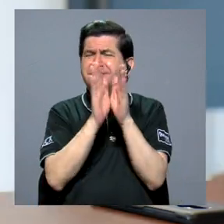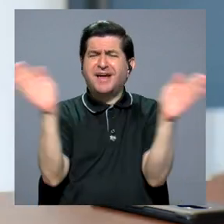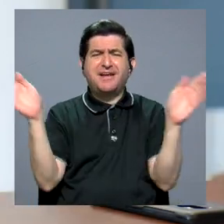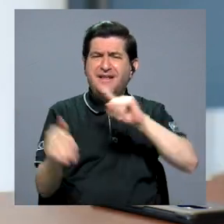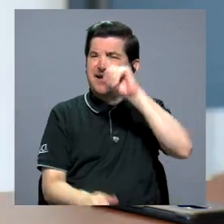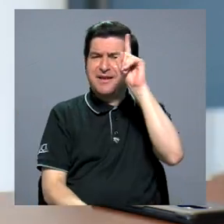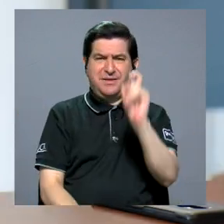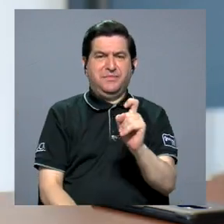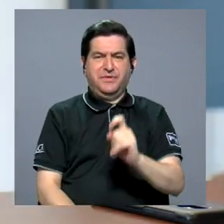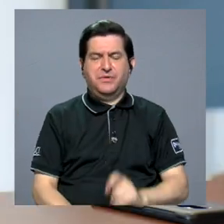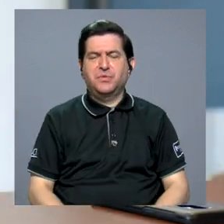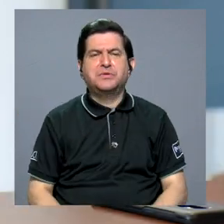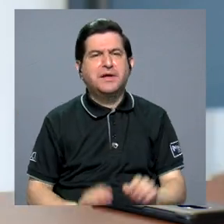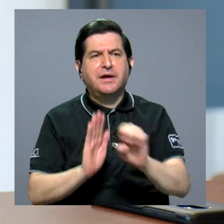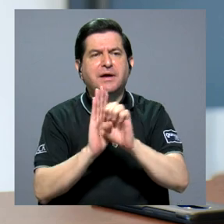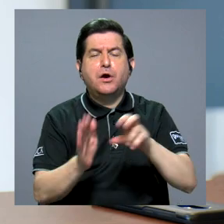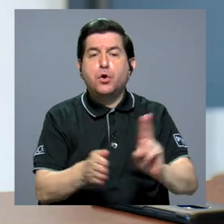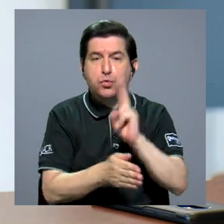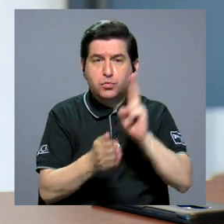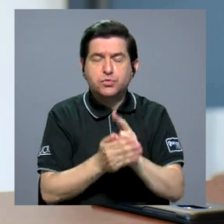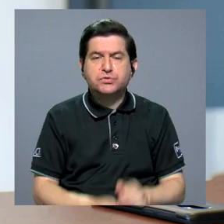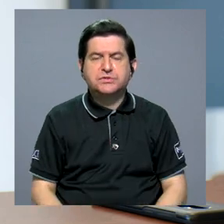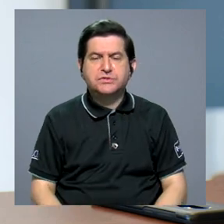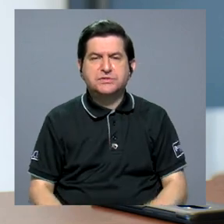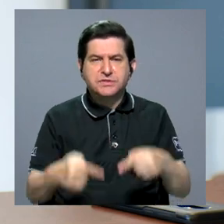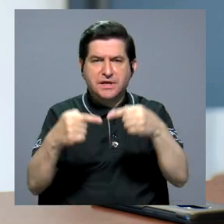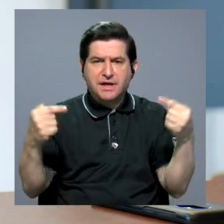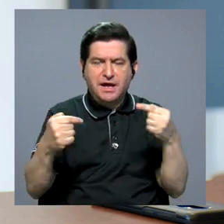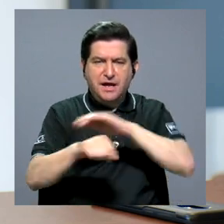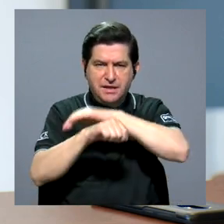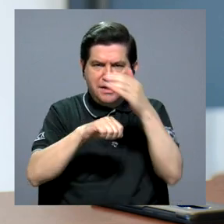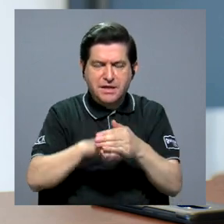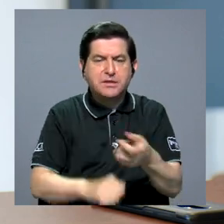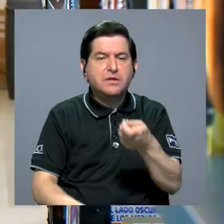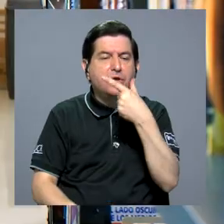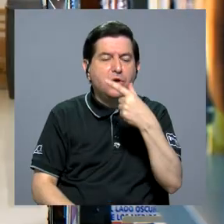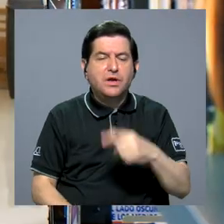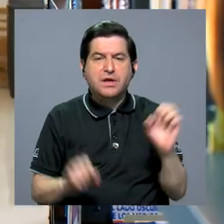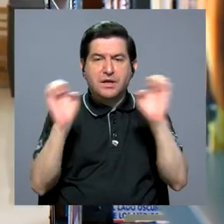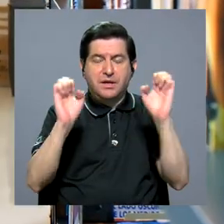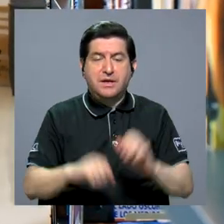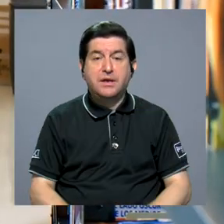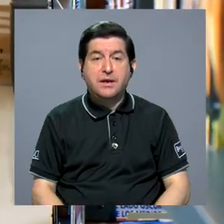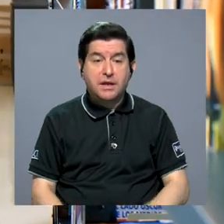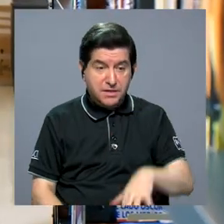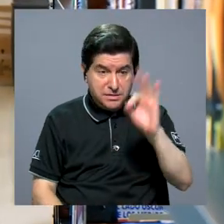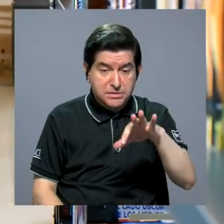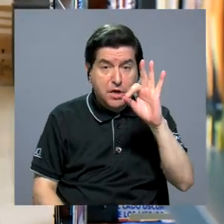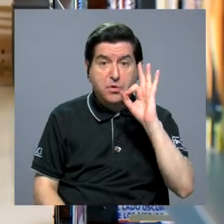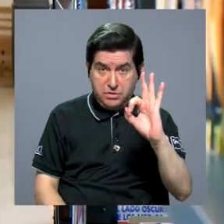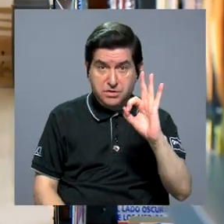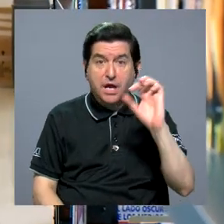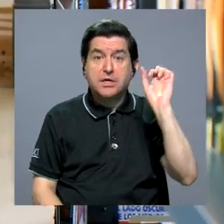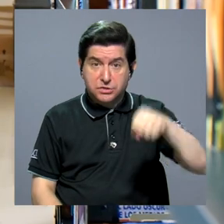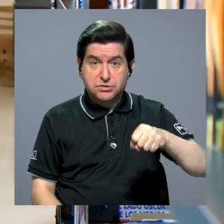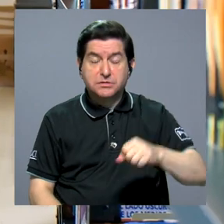general. Lo que pregunta es si ha utilizado anticoncepción oral de emergencia, si ha tenido algún problema consiguiéndola, si